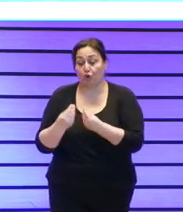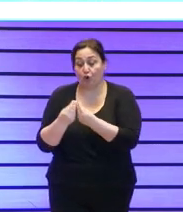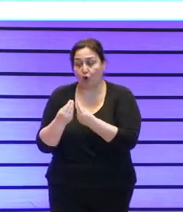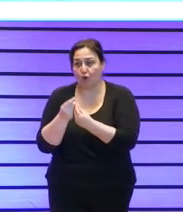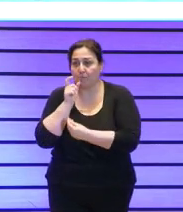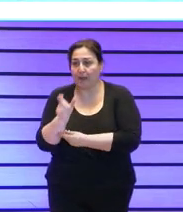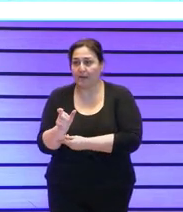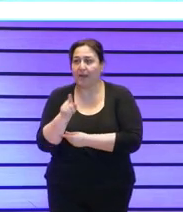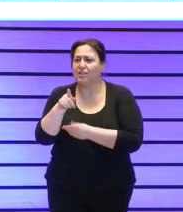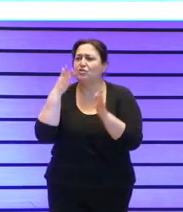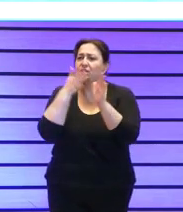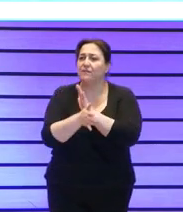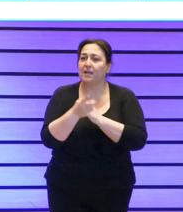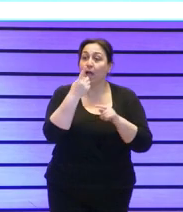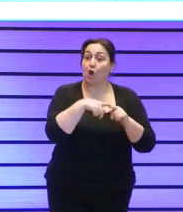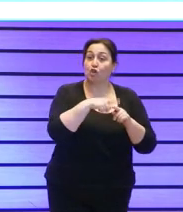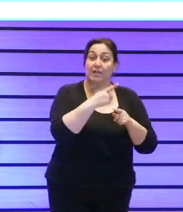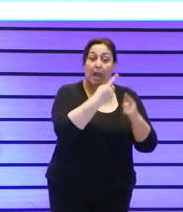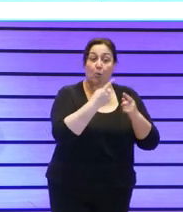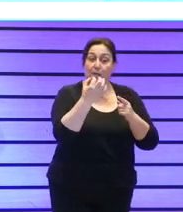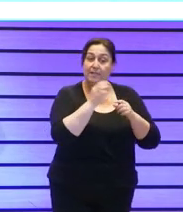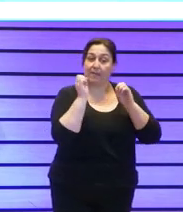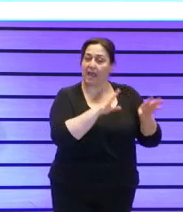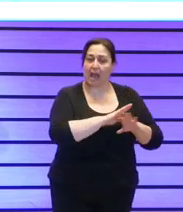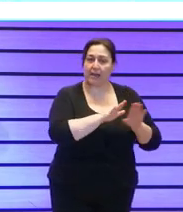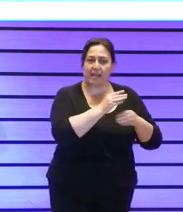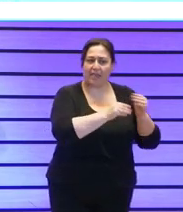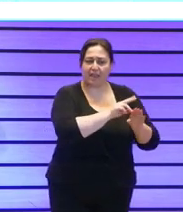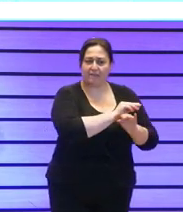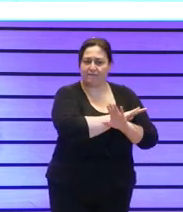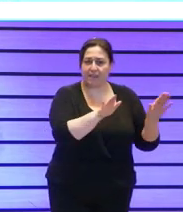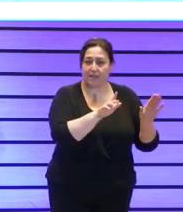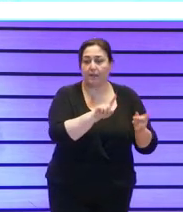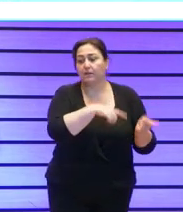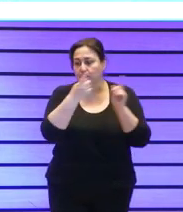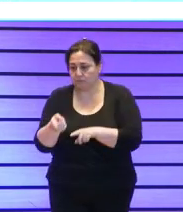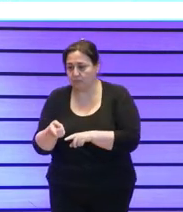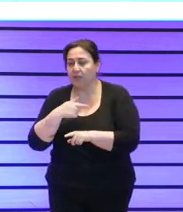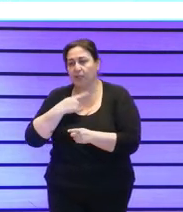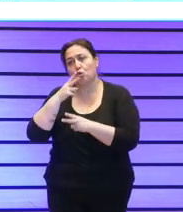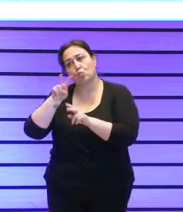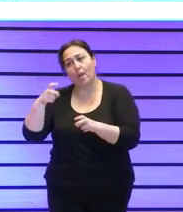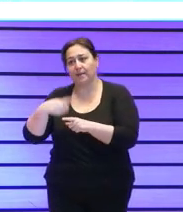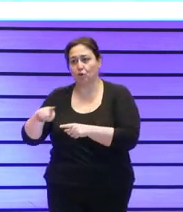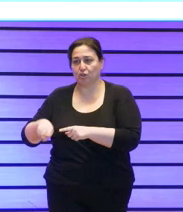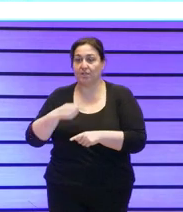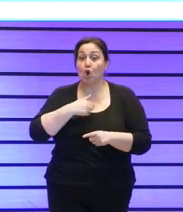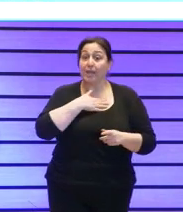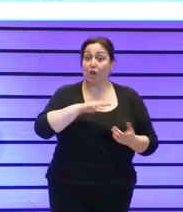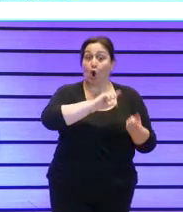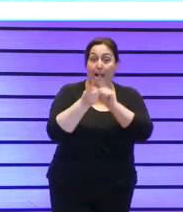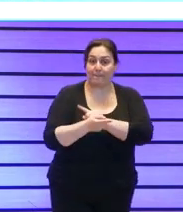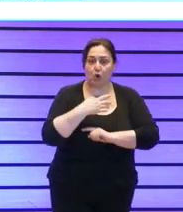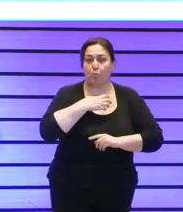esto supone dejar de hacer unas cosas para hacer otras no podemos entender el cambio si seguimos haciendo lo mismo y llega el momento de